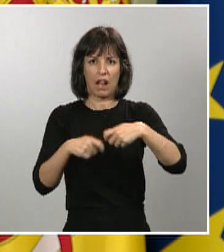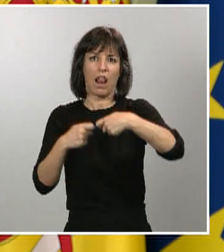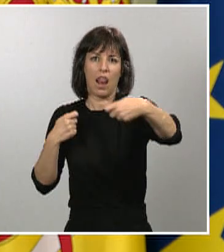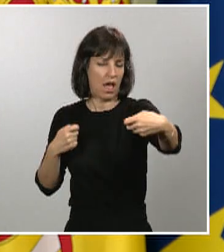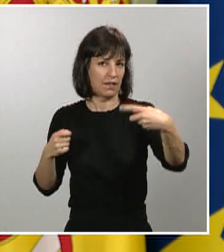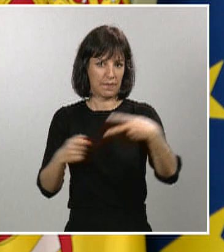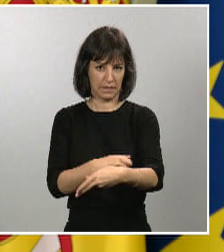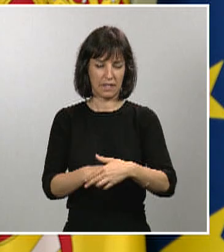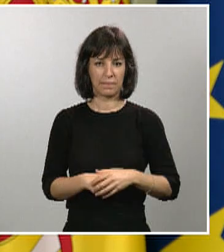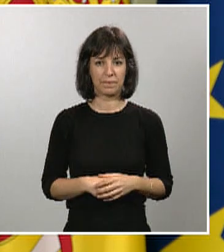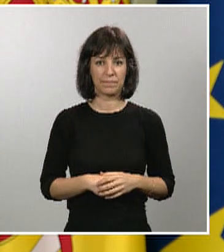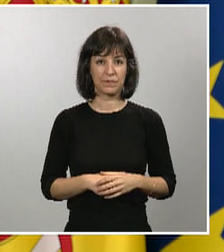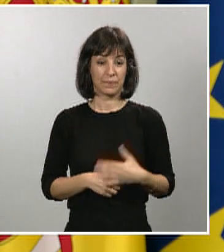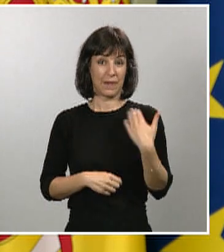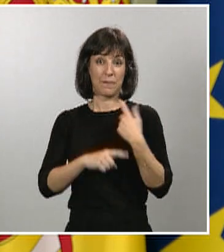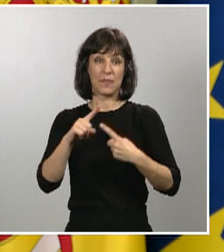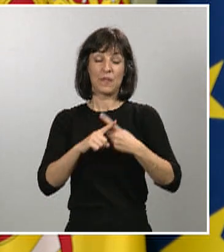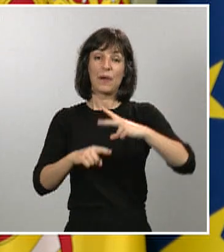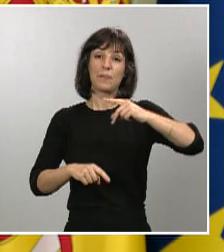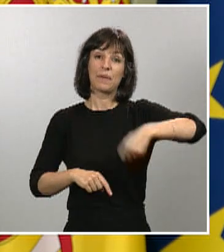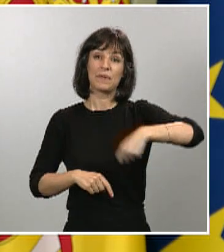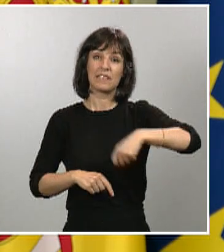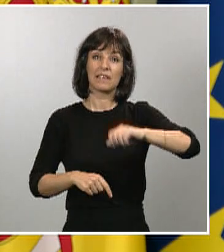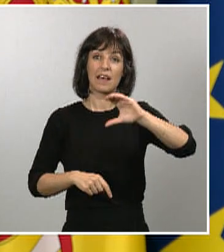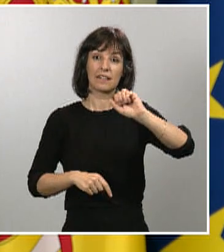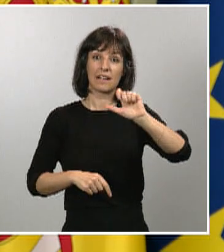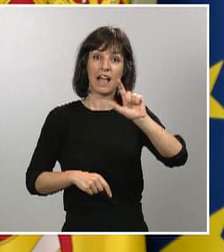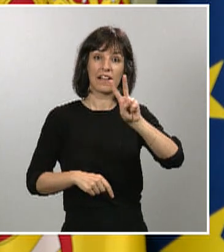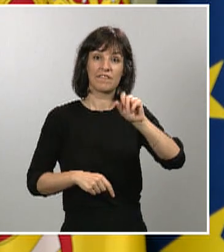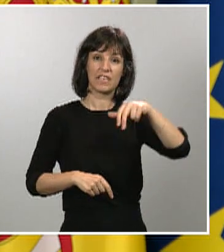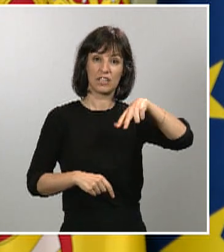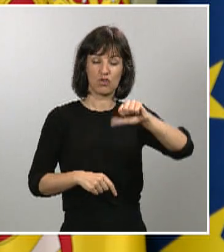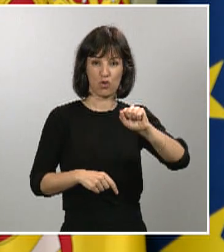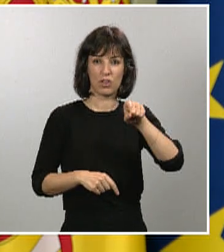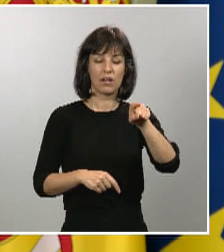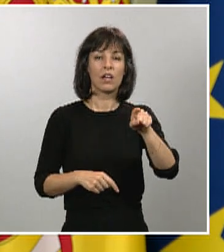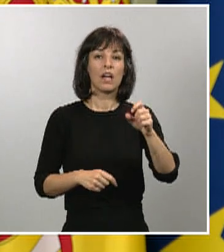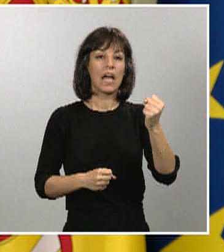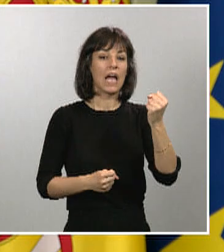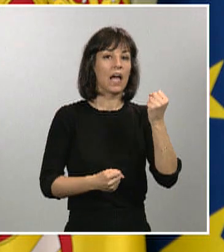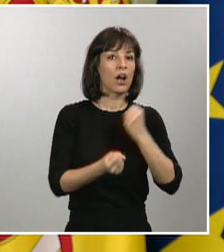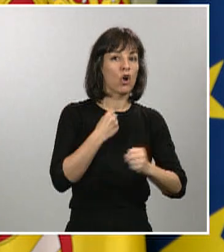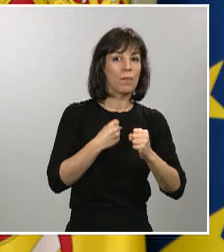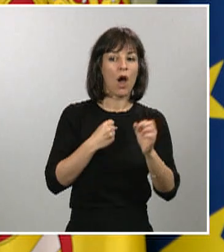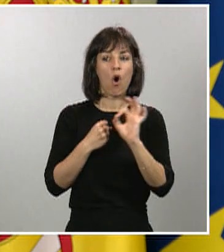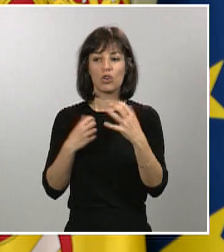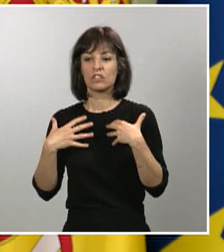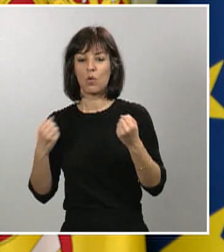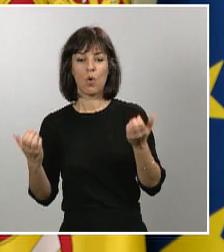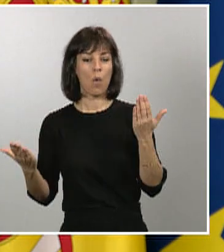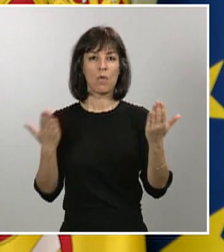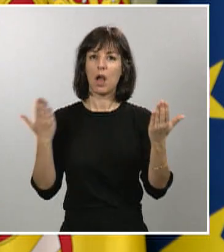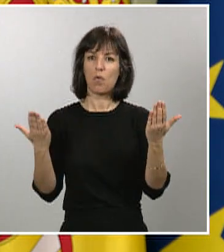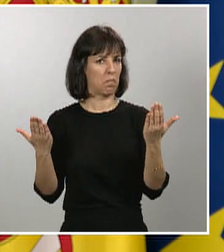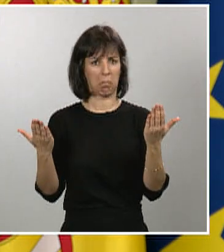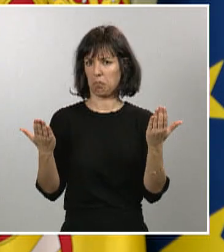este mediodía la vicepresidenta Calviño, no hay que contraponer economía y salud. El reto al que se enfrenta nuestro país y el mundo